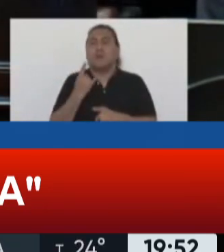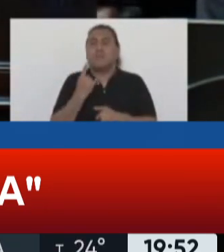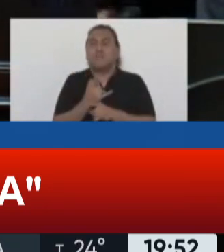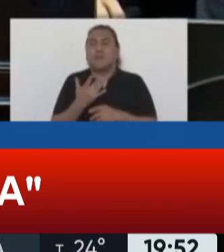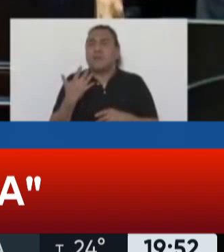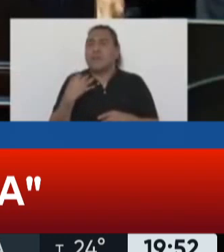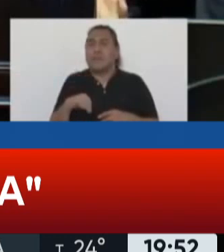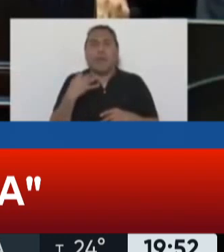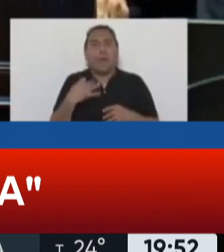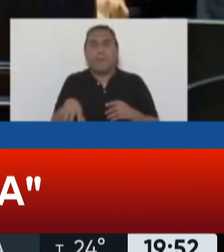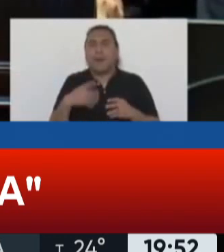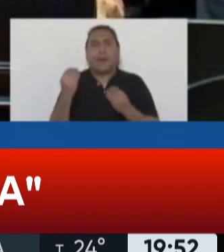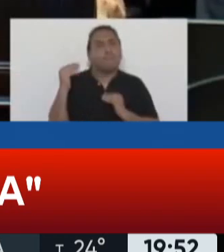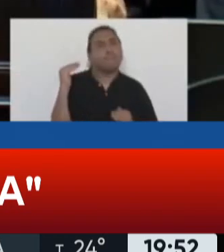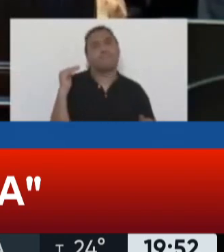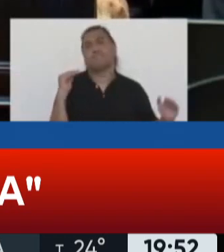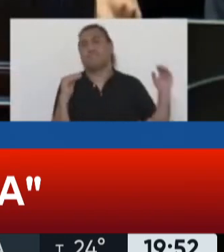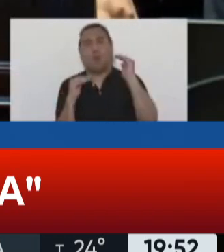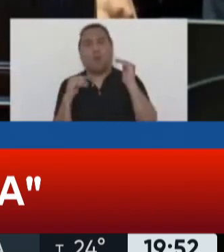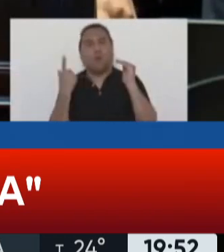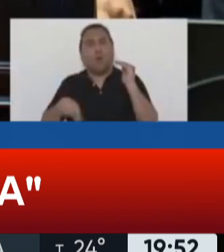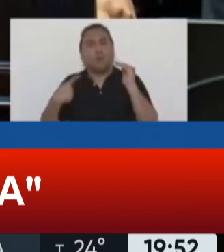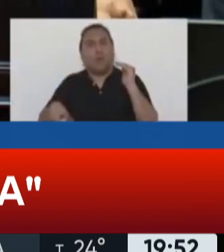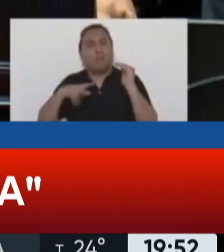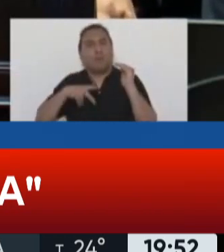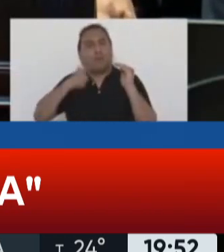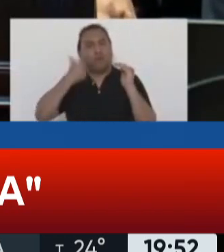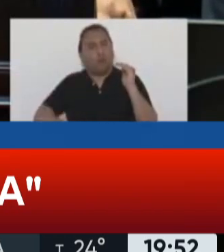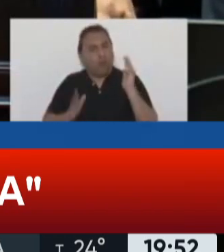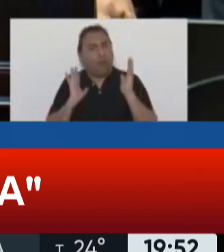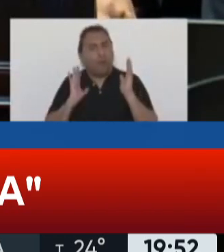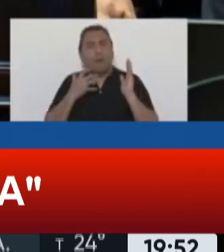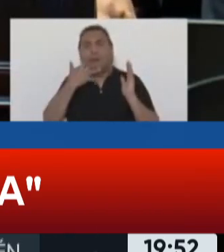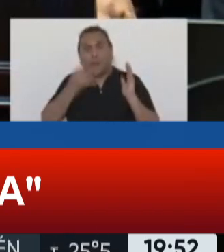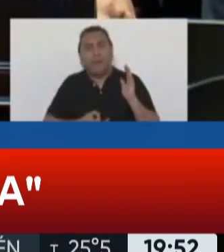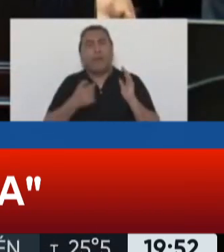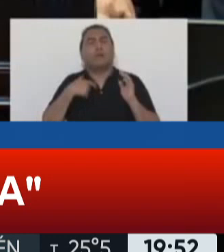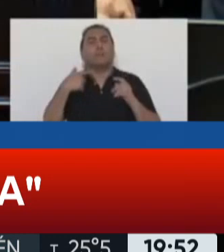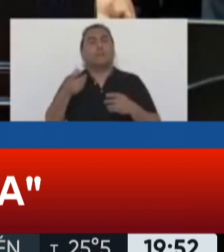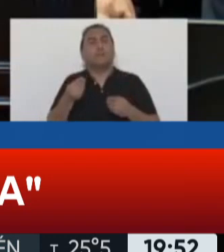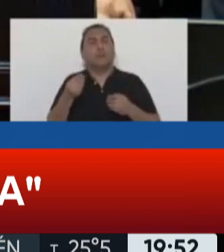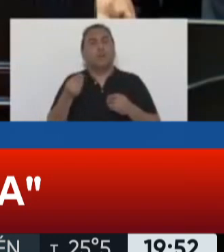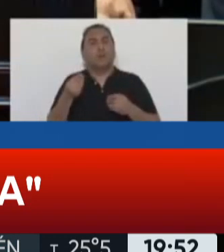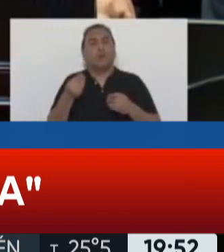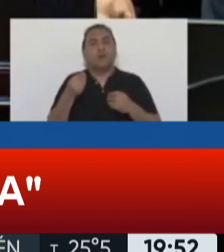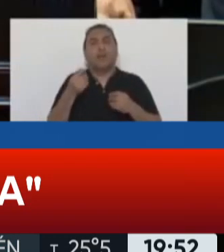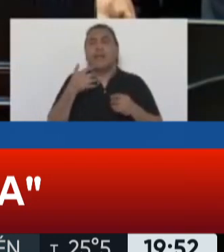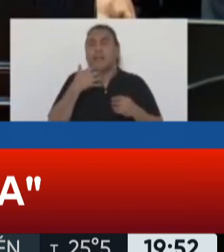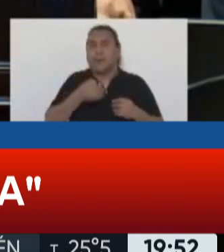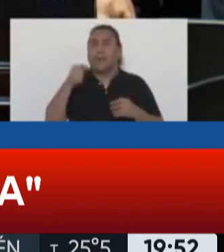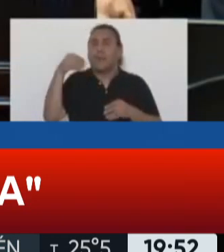estar por encima de los intereses personales. La realidad me impone esta decisión y la ELA me ha enseñado,